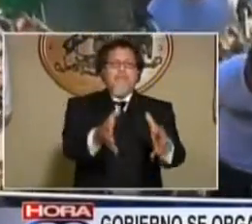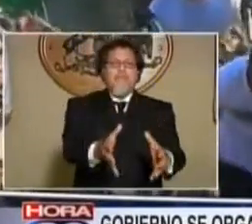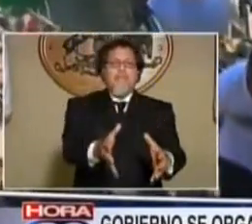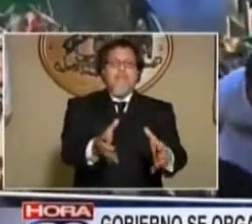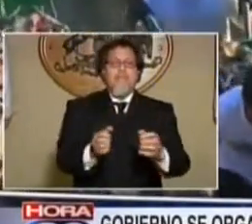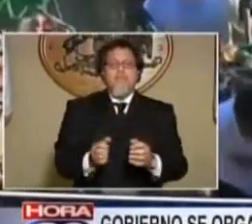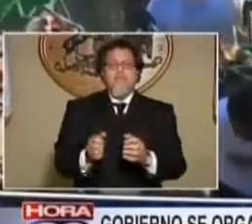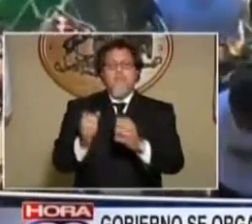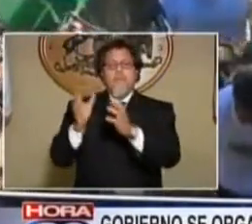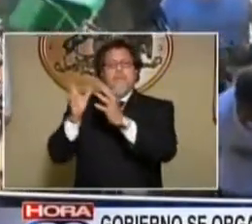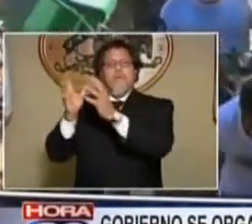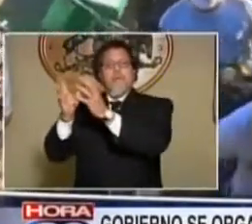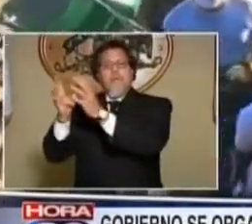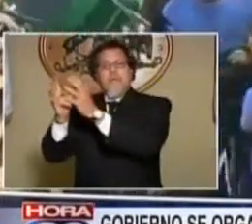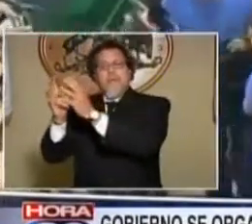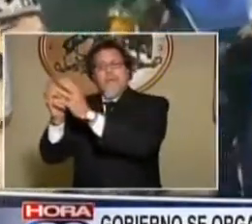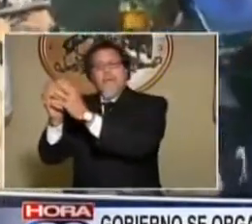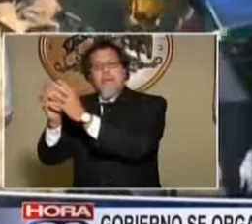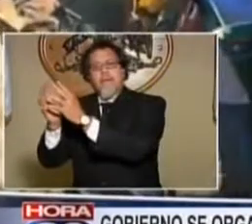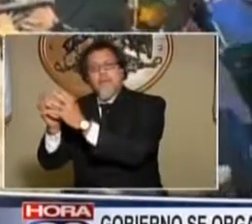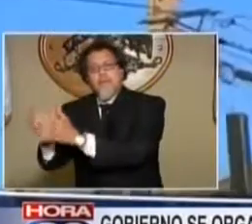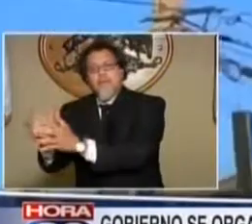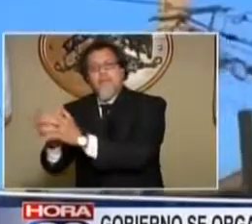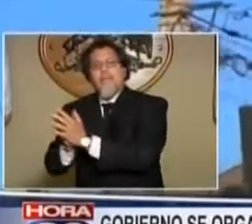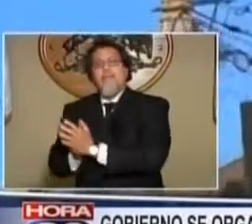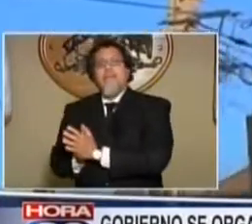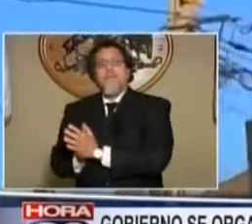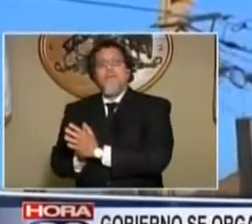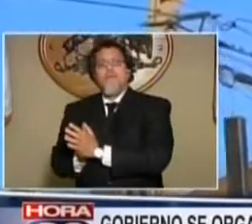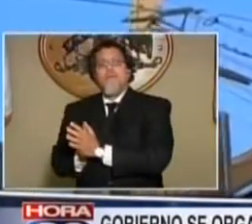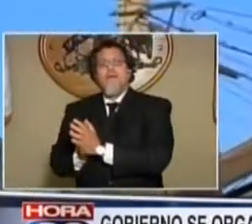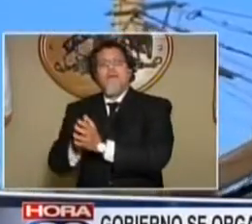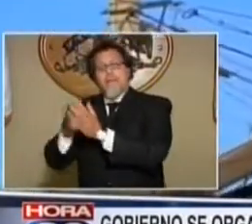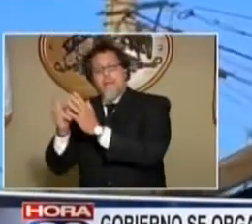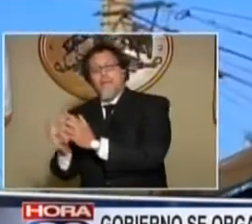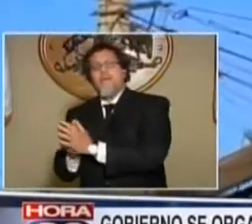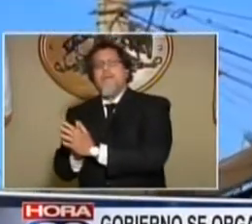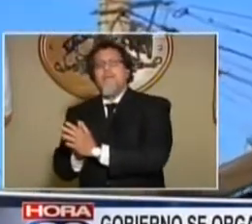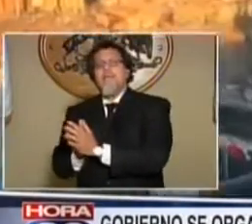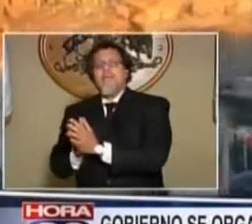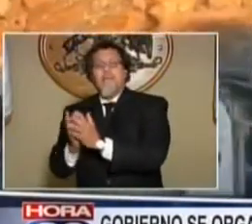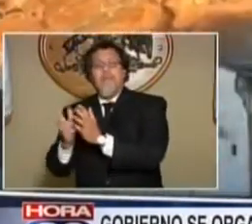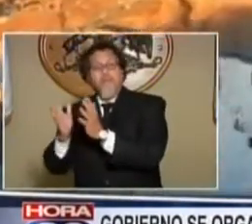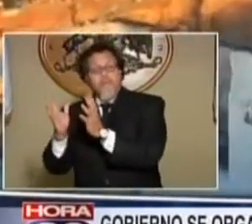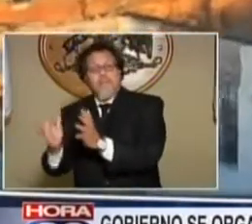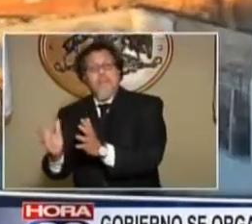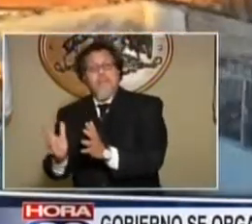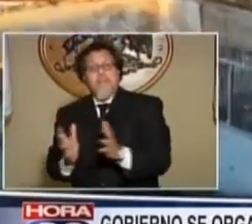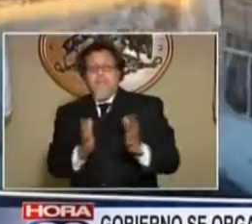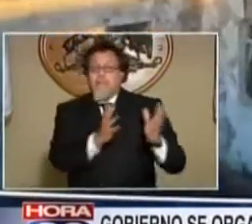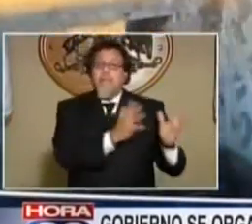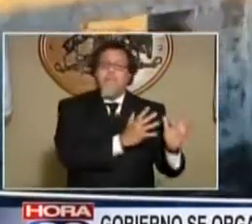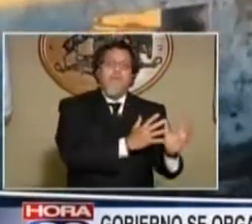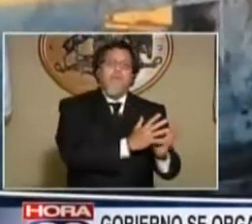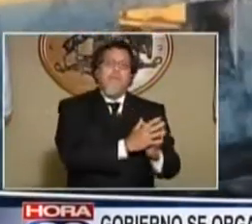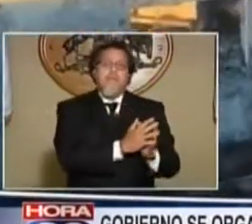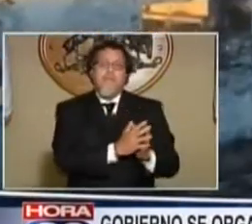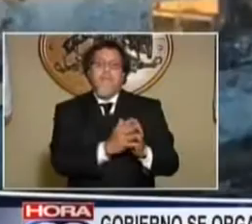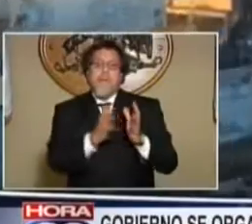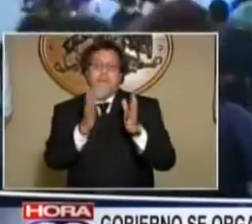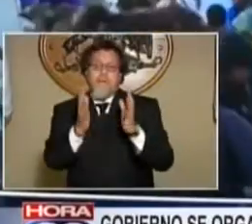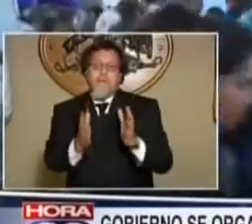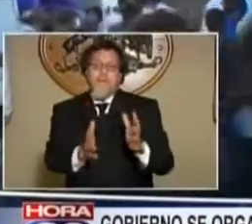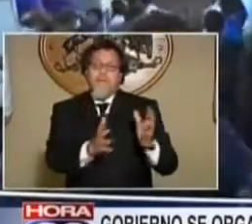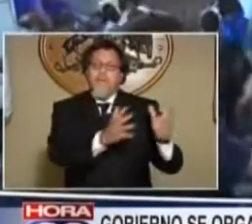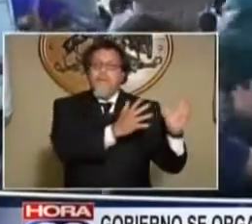cómo hacer el asentamiento, si los que están habitando en esos lugares que perdieron su casa, tal vez hay un porcentaje que sí está dispuesto a